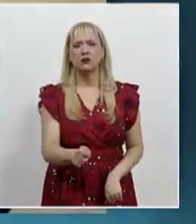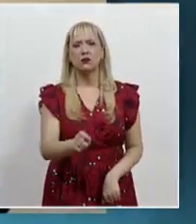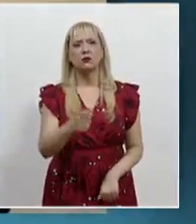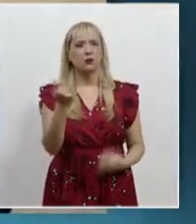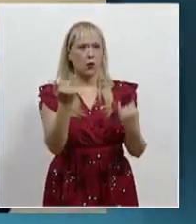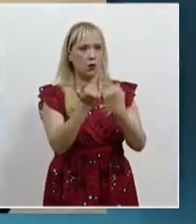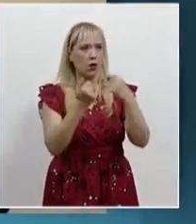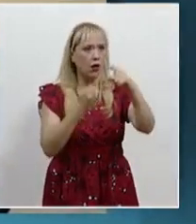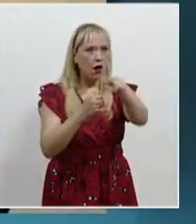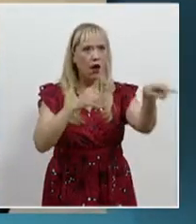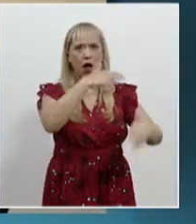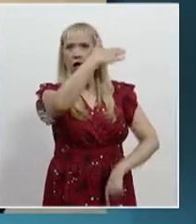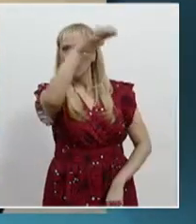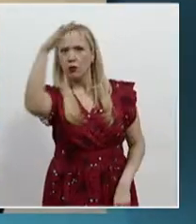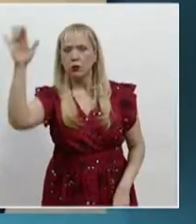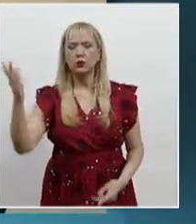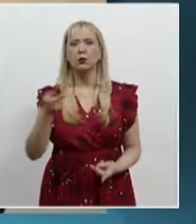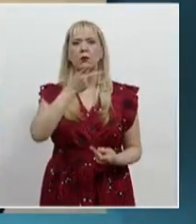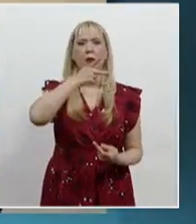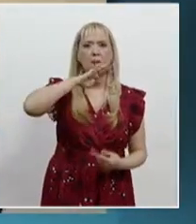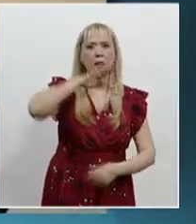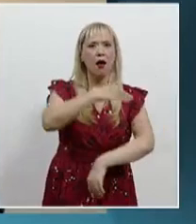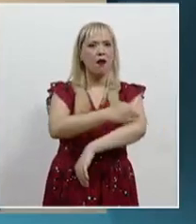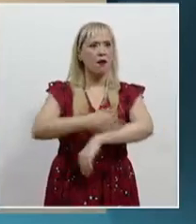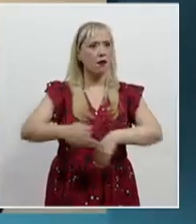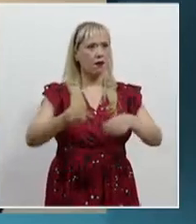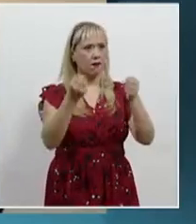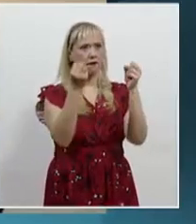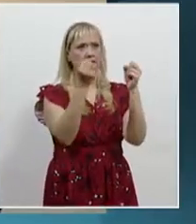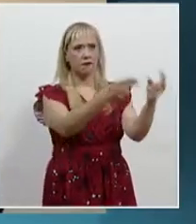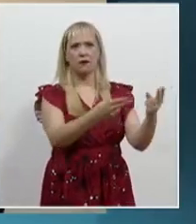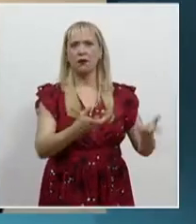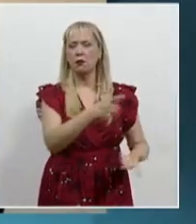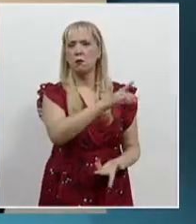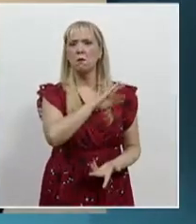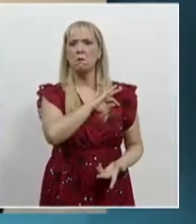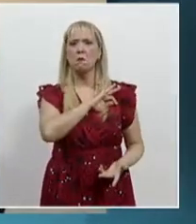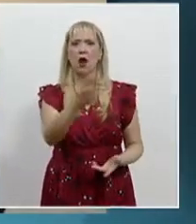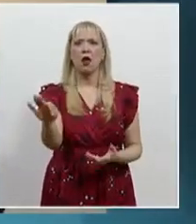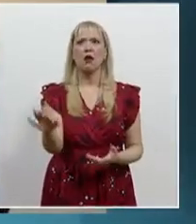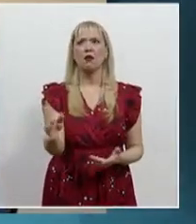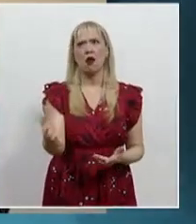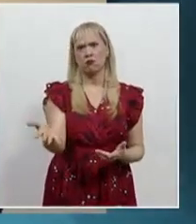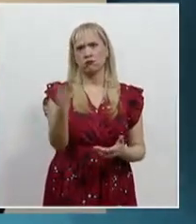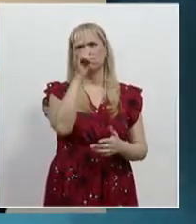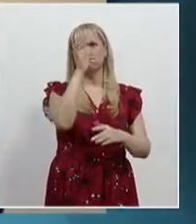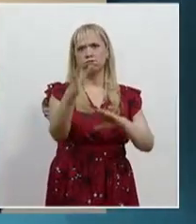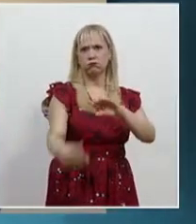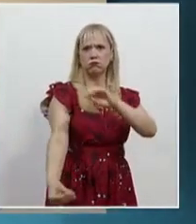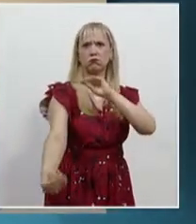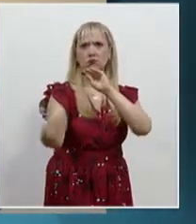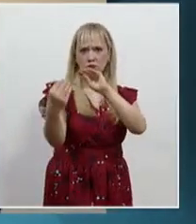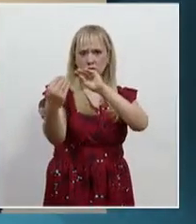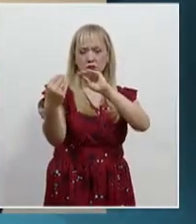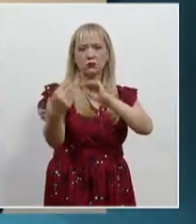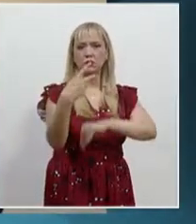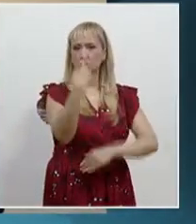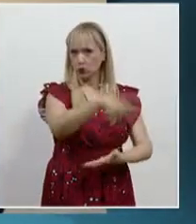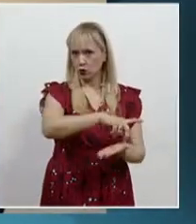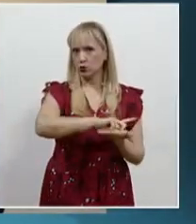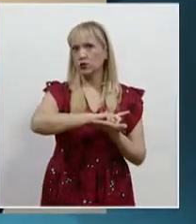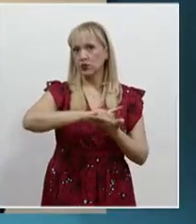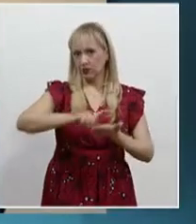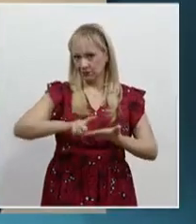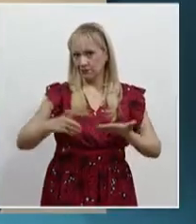otras partes, adultos o padres o familias, que pueden, en casos excepcionales o muy importantes, ejercerse